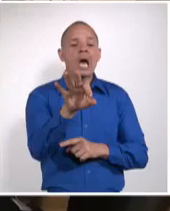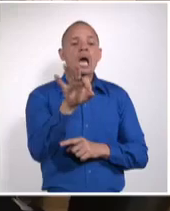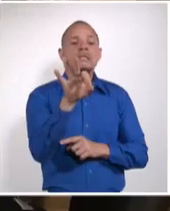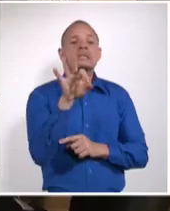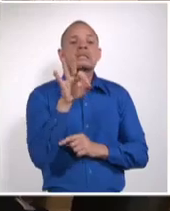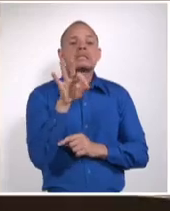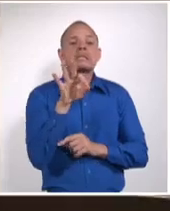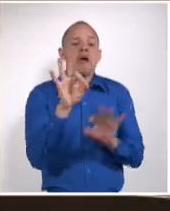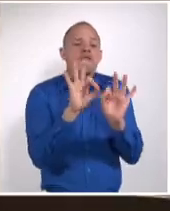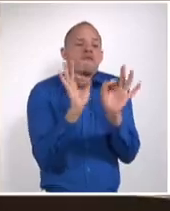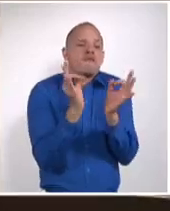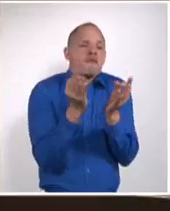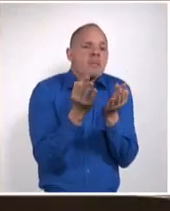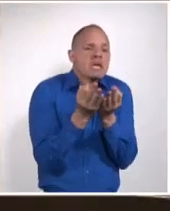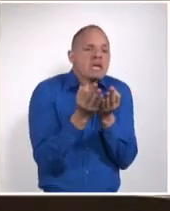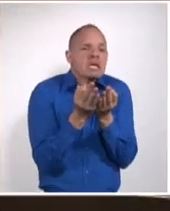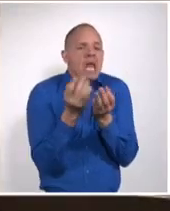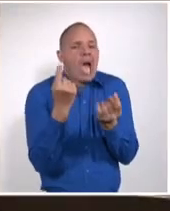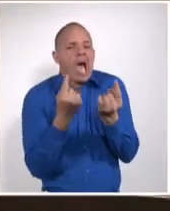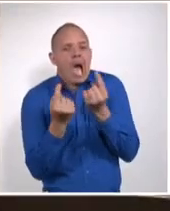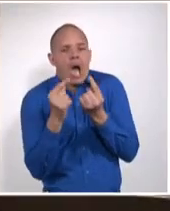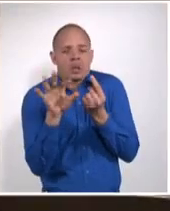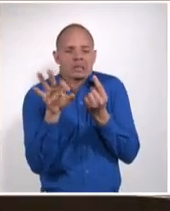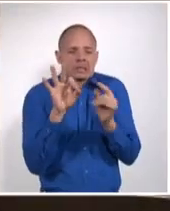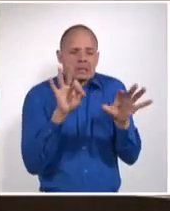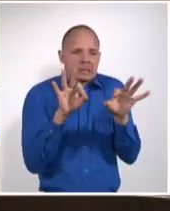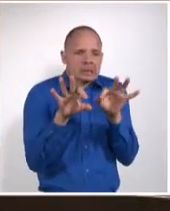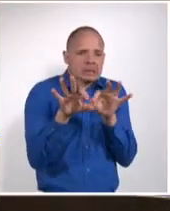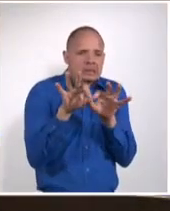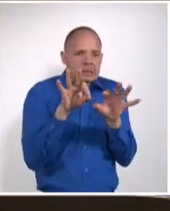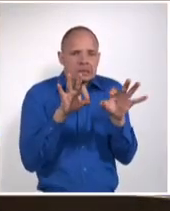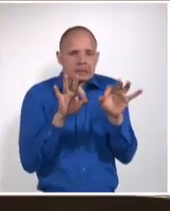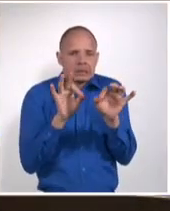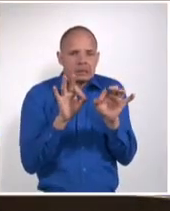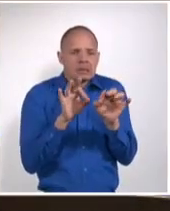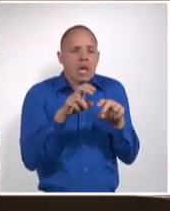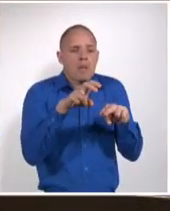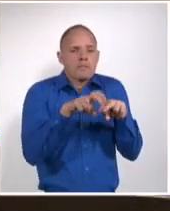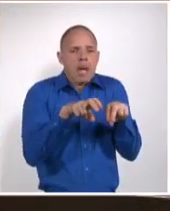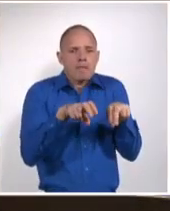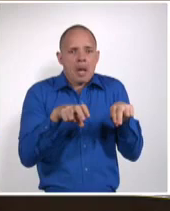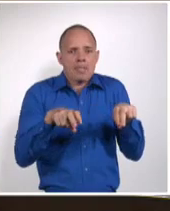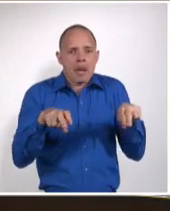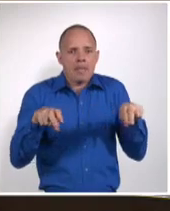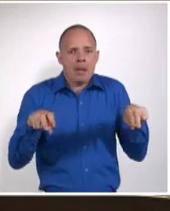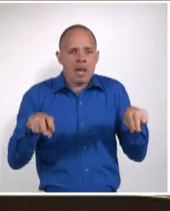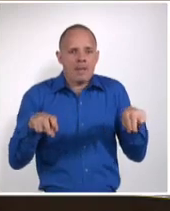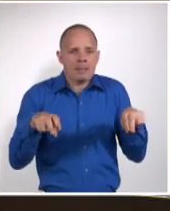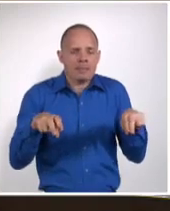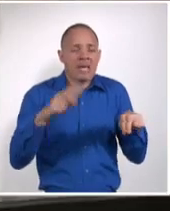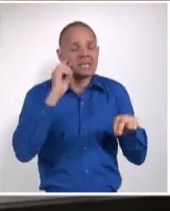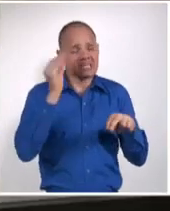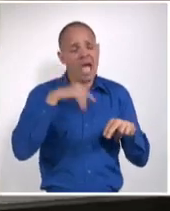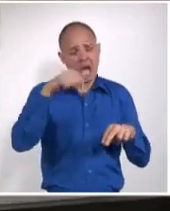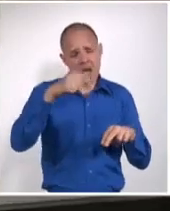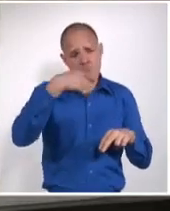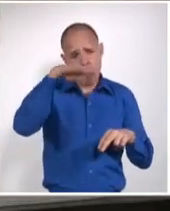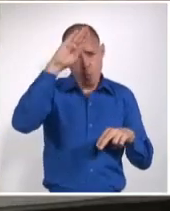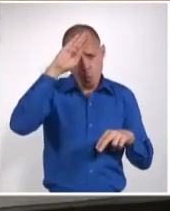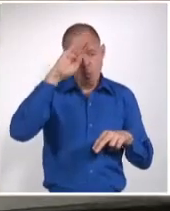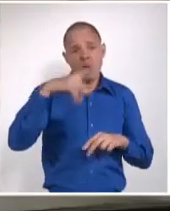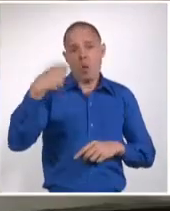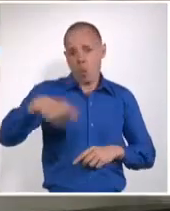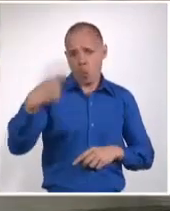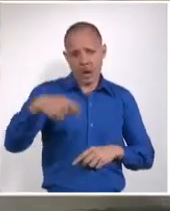los tribunales. Se ha limitado el acceso de familiares, espectadores a los juicios. Los juicios en Cuba son públicos